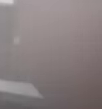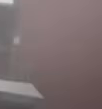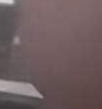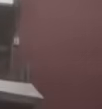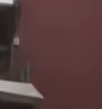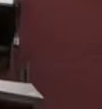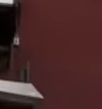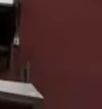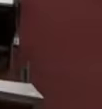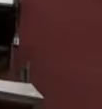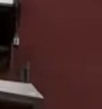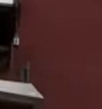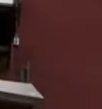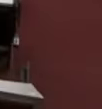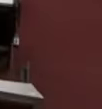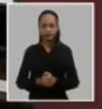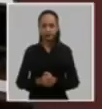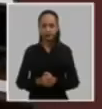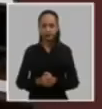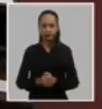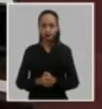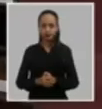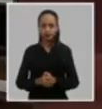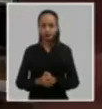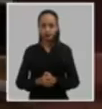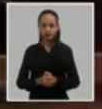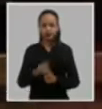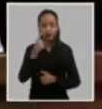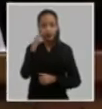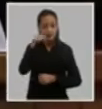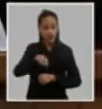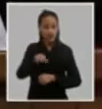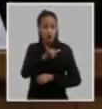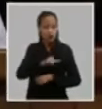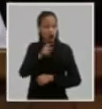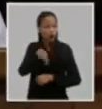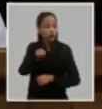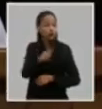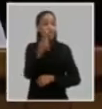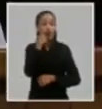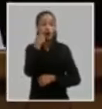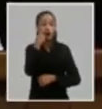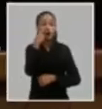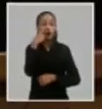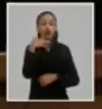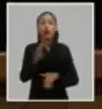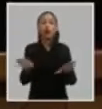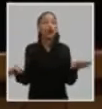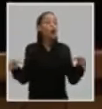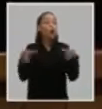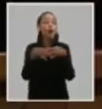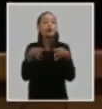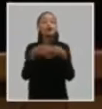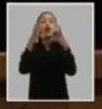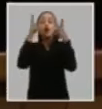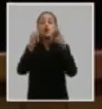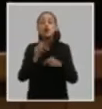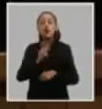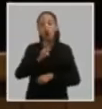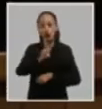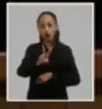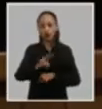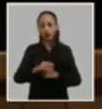Yo presidí como ustedes conocen la comisión número 2